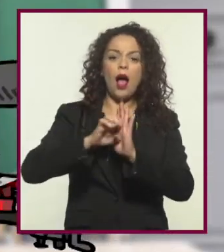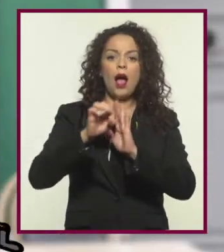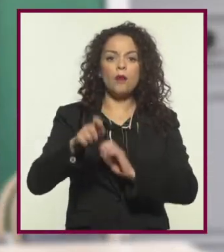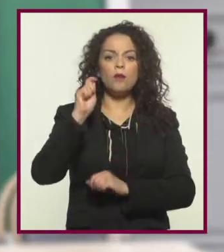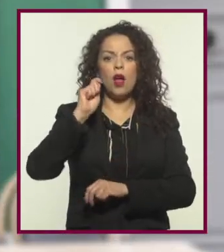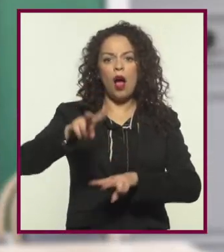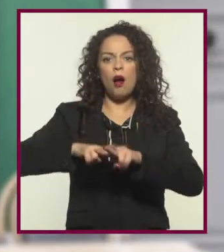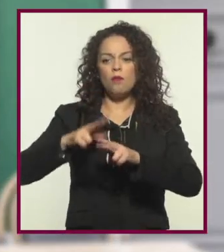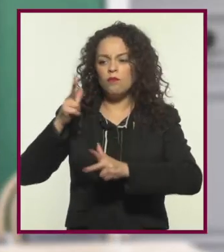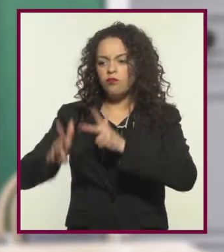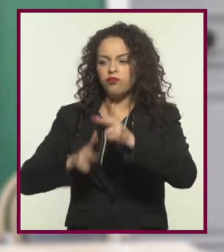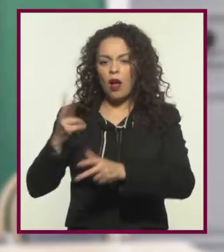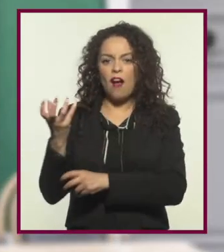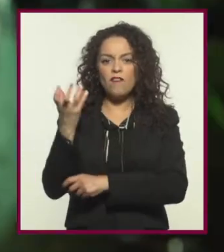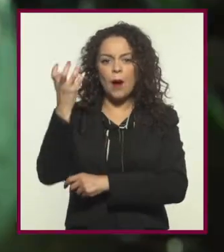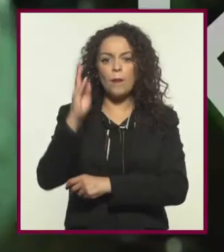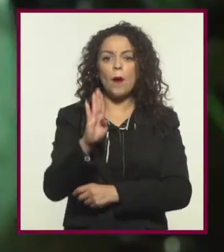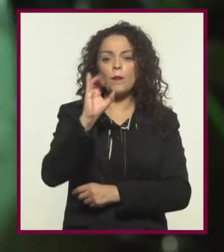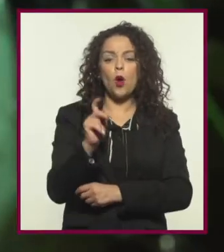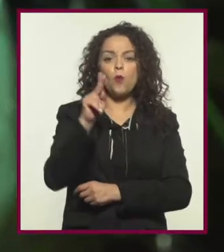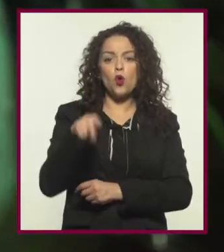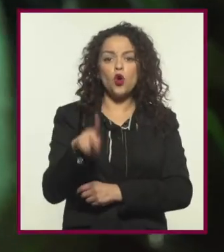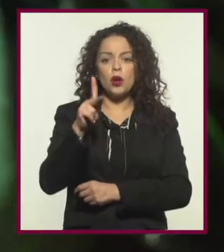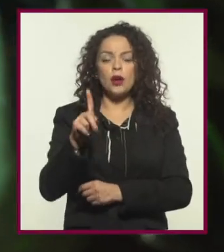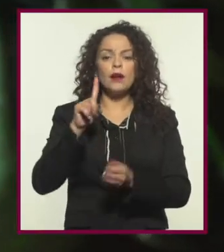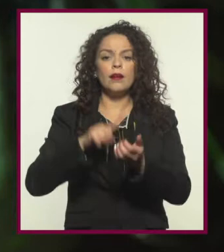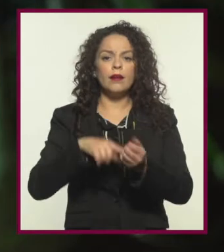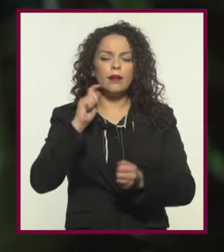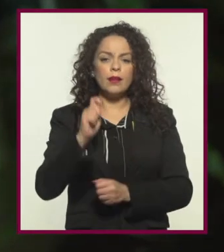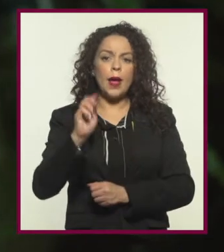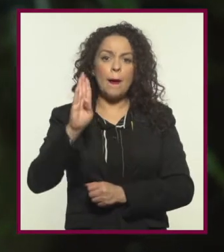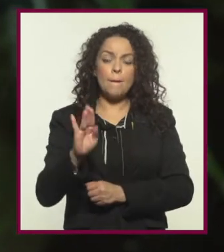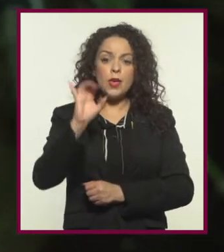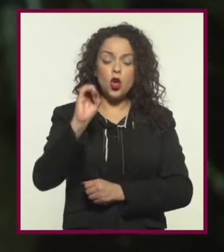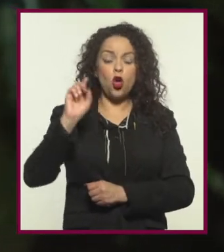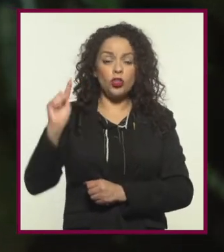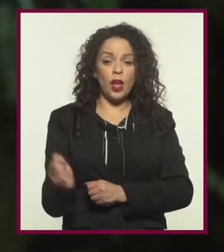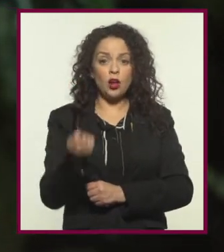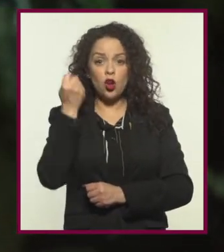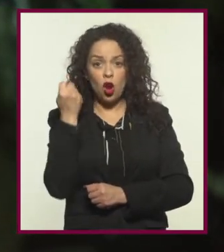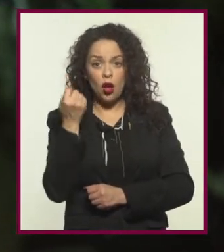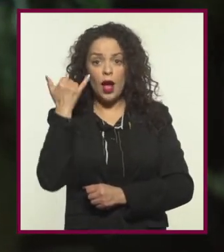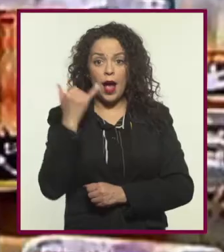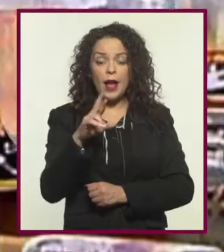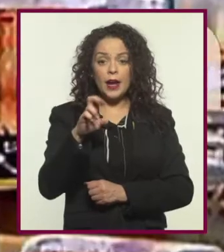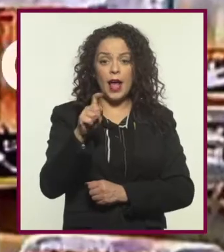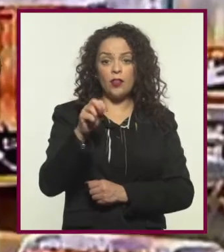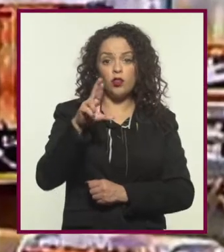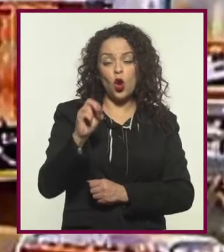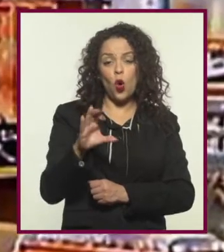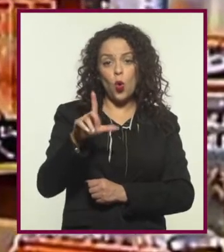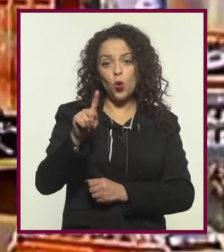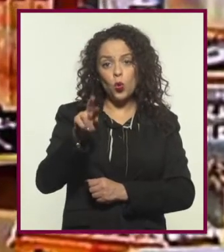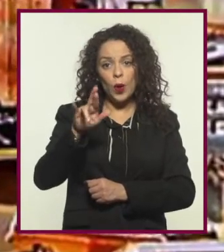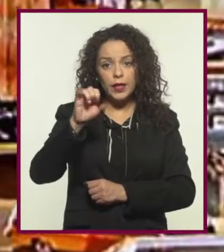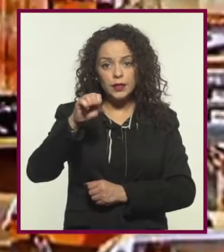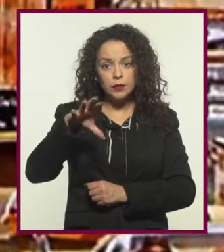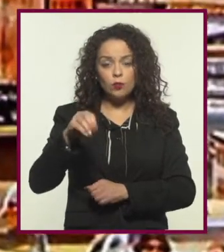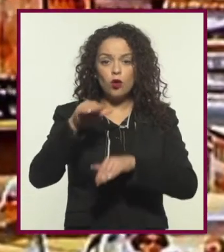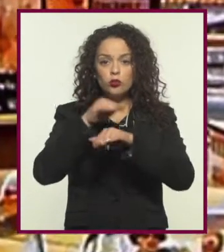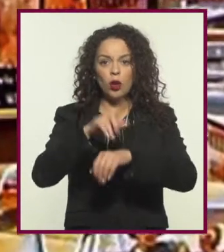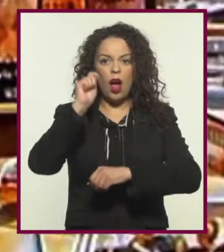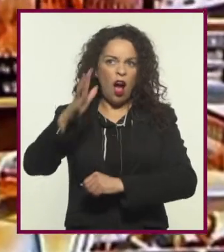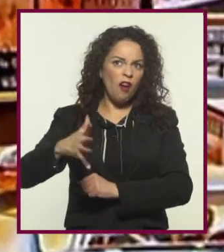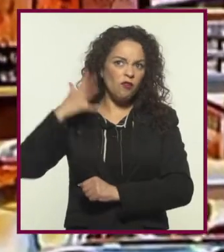retro como las máquinas de vapor, el Biopong, que se centra en el impacto de la biotecnología, y el retrofuturismo, que